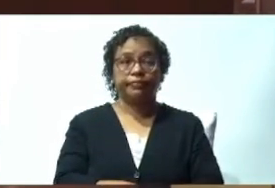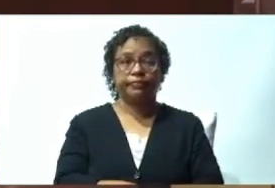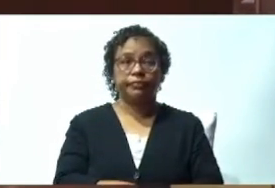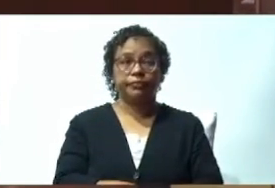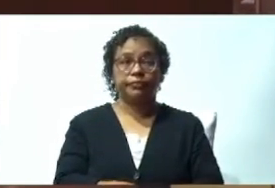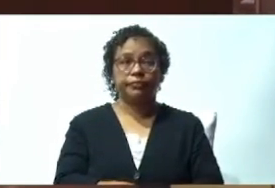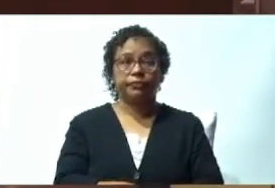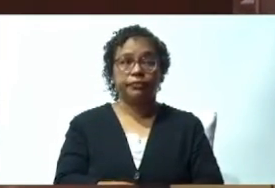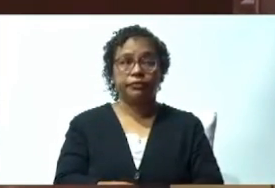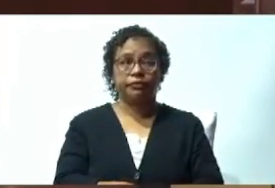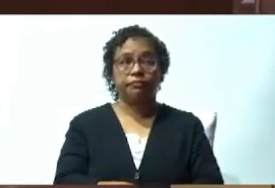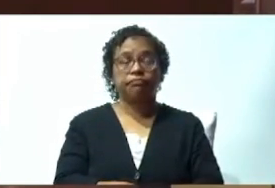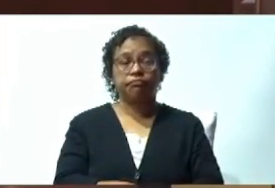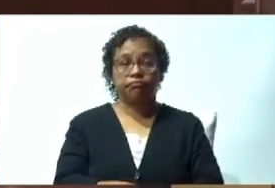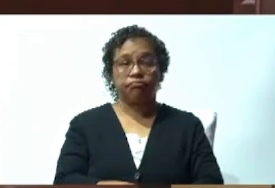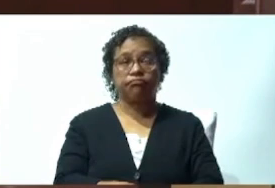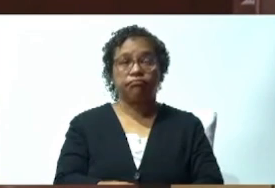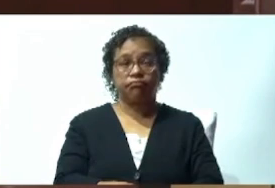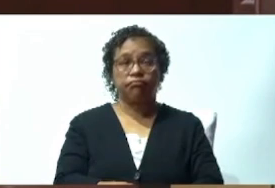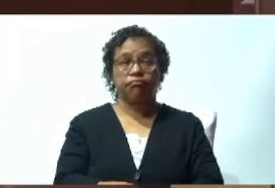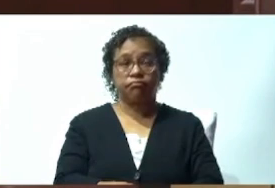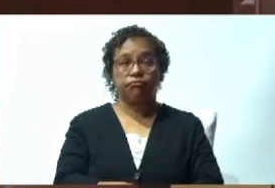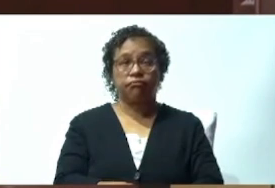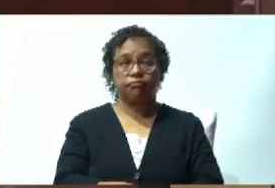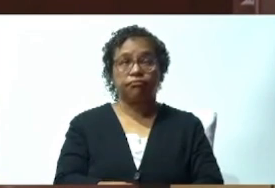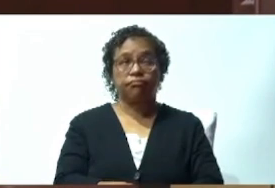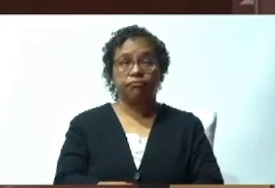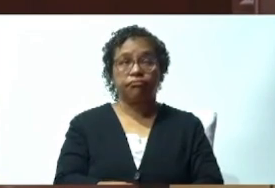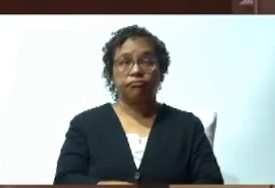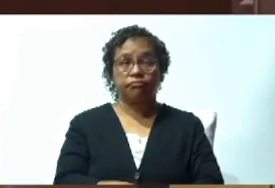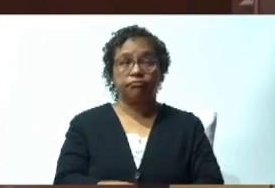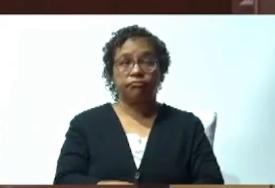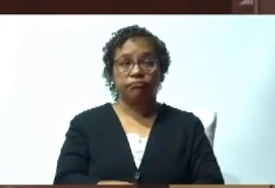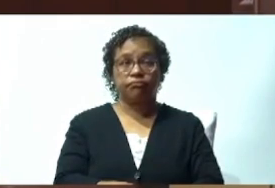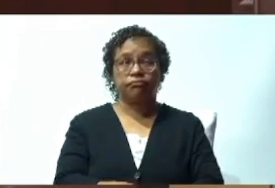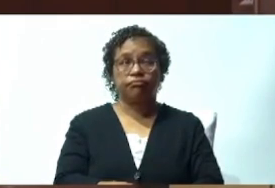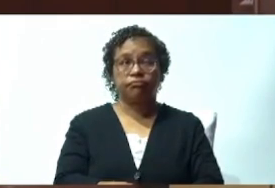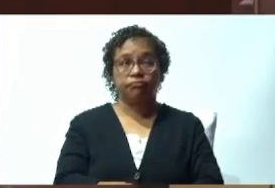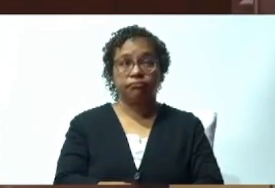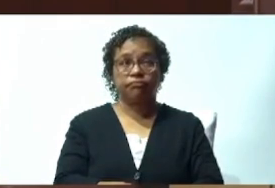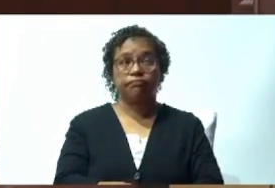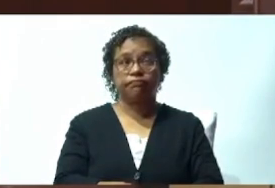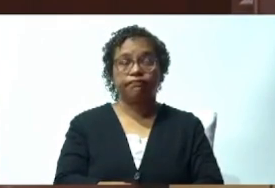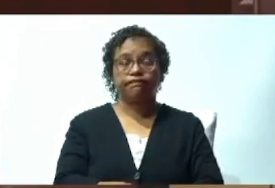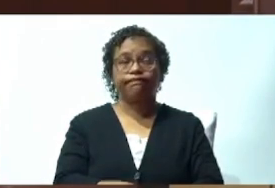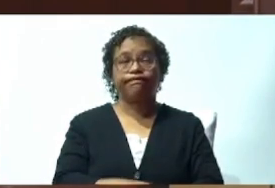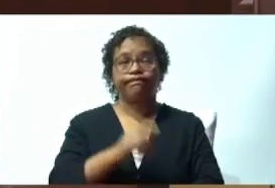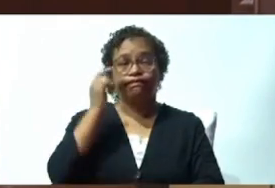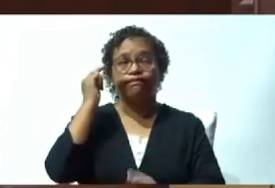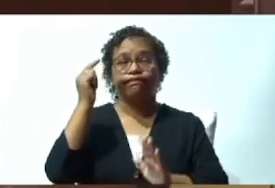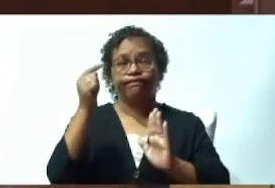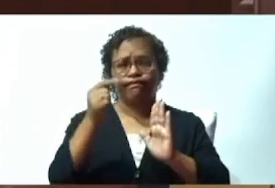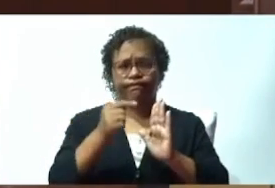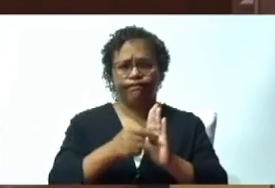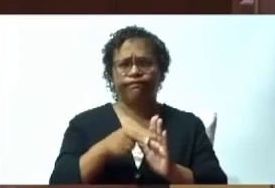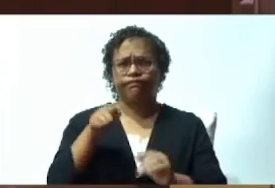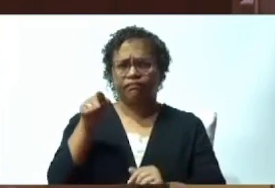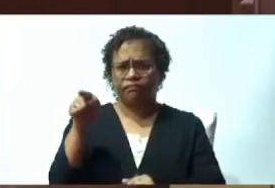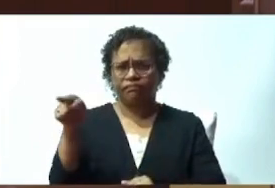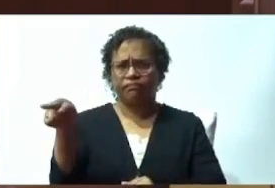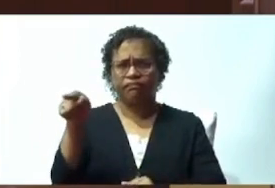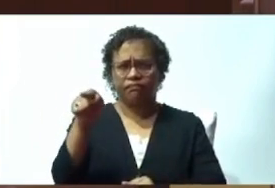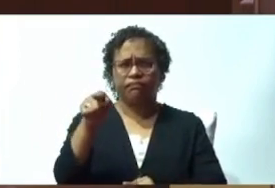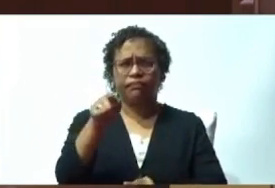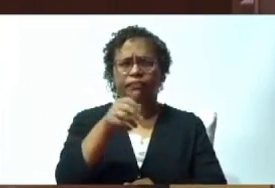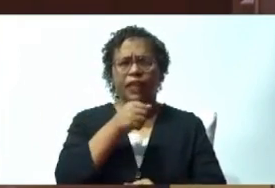Y he visto a cantantes, artistas